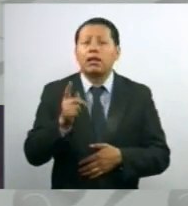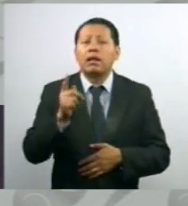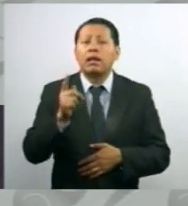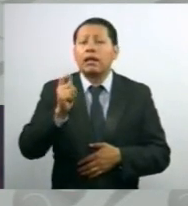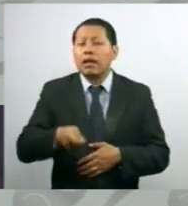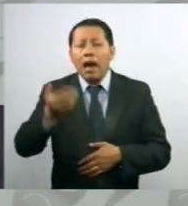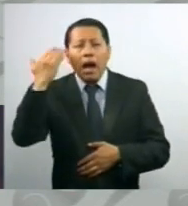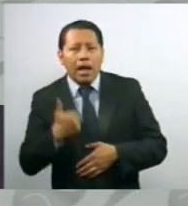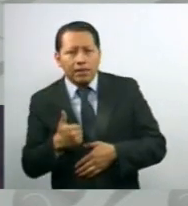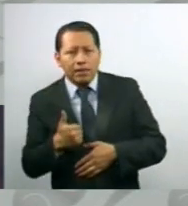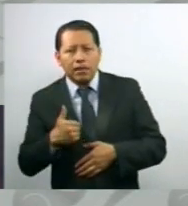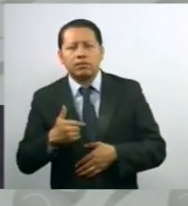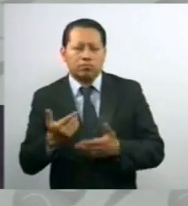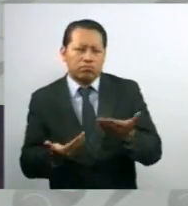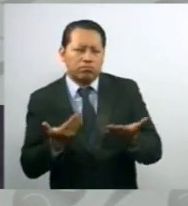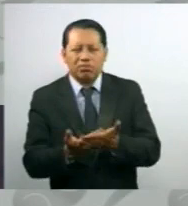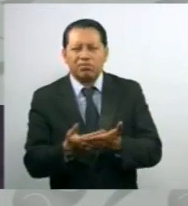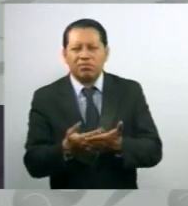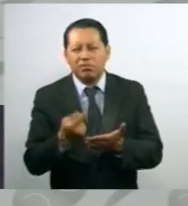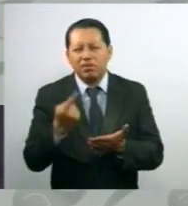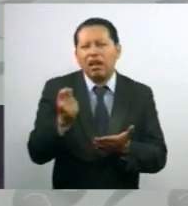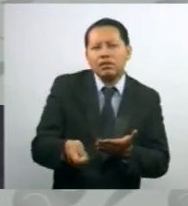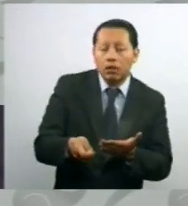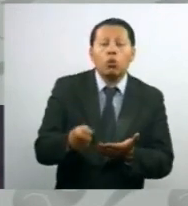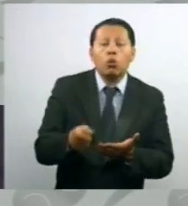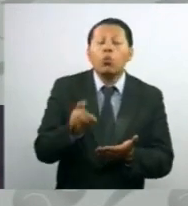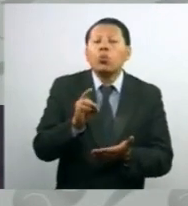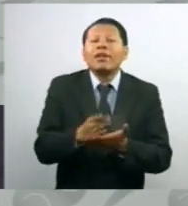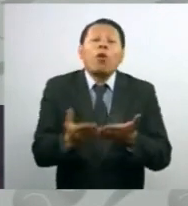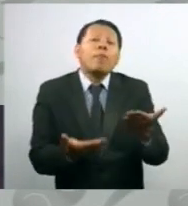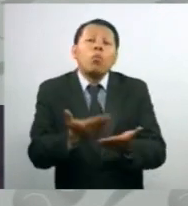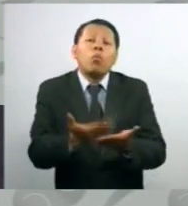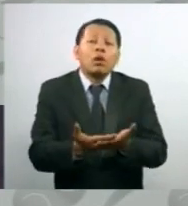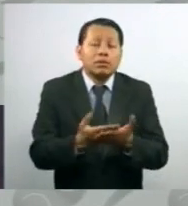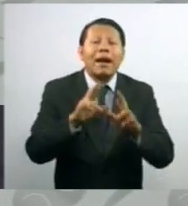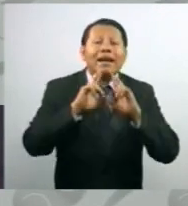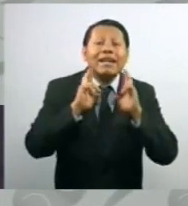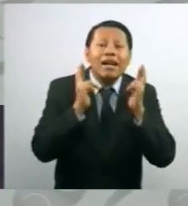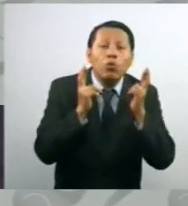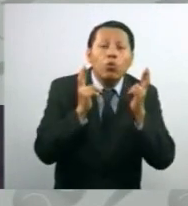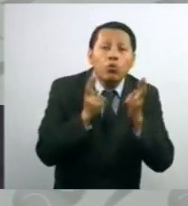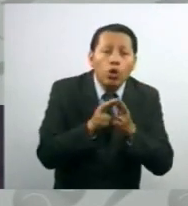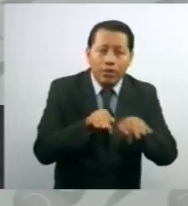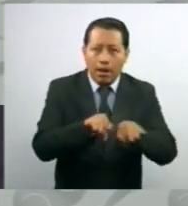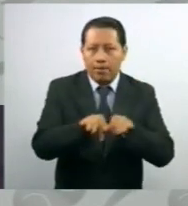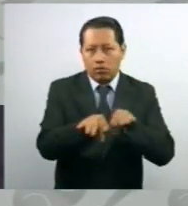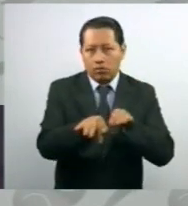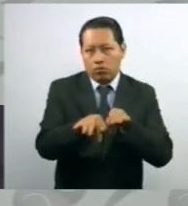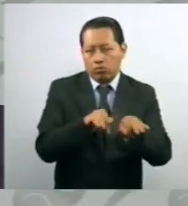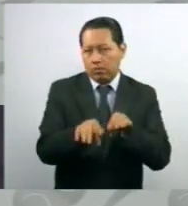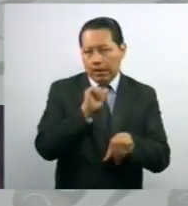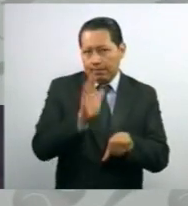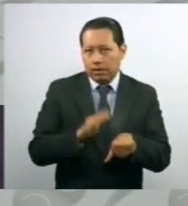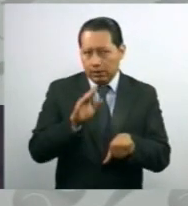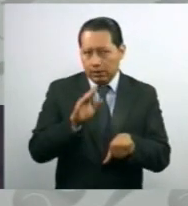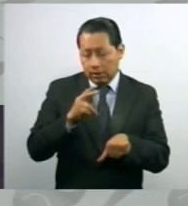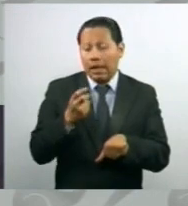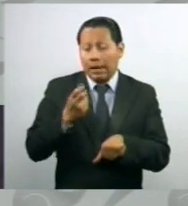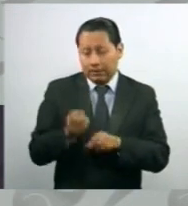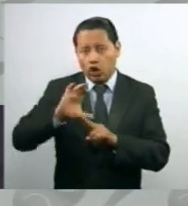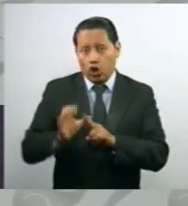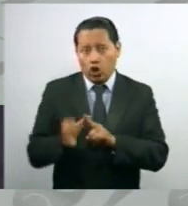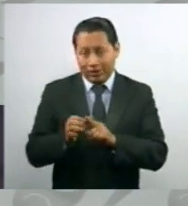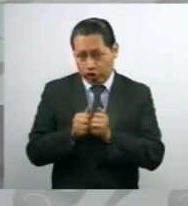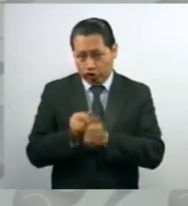Y la propuesta era una reunión de trabajo con los funcionarios que pudieran reunirse con esta comisión permanente